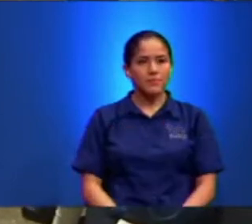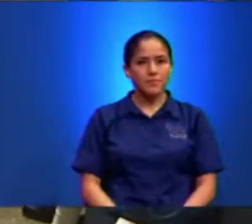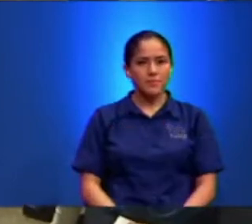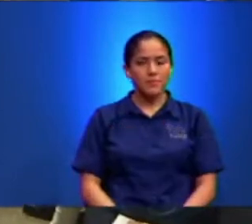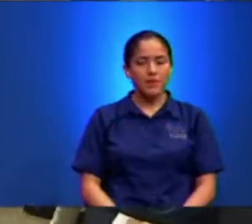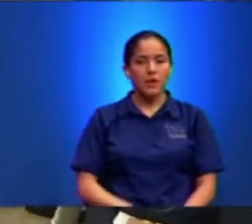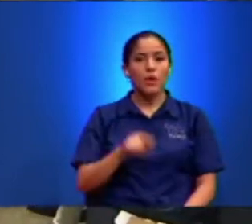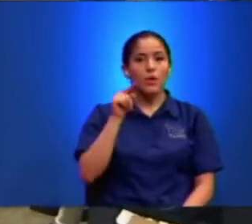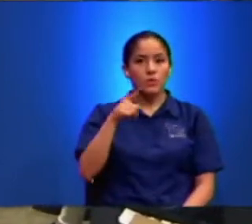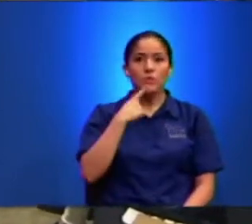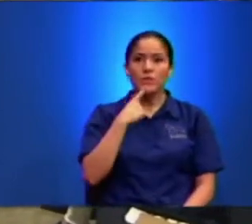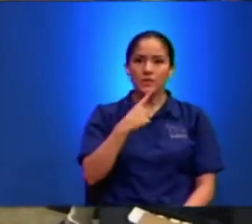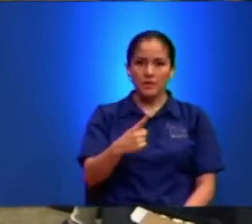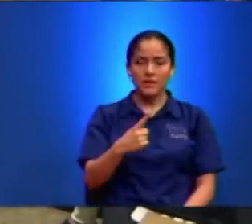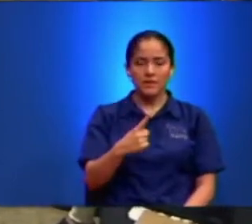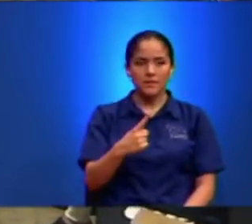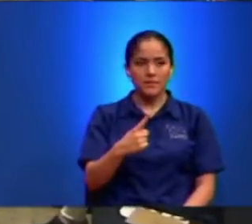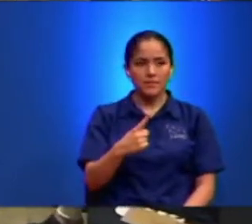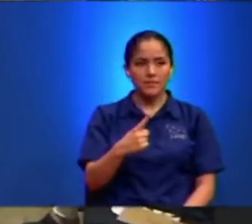Estás Diciendo